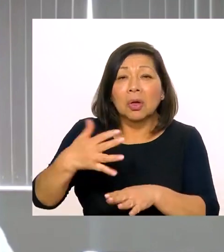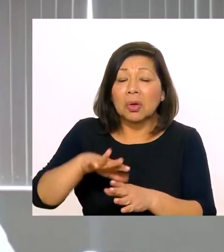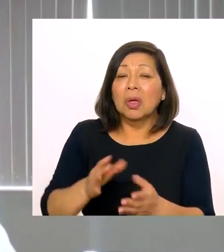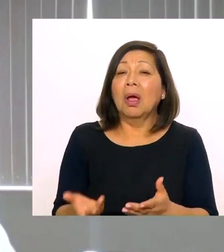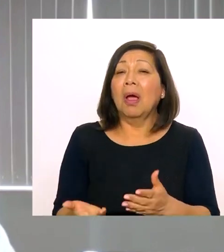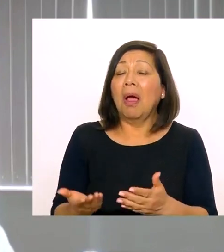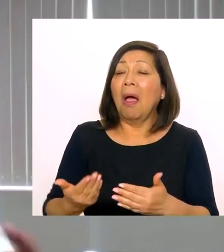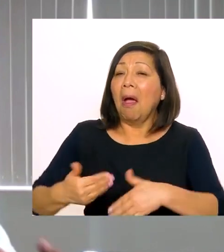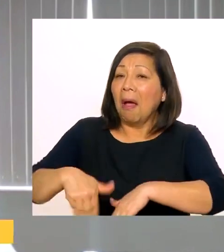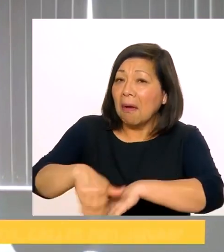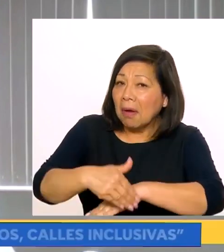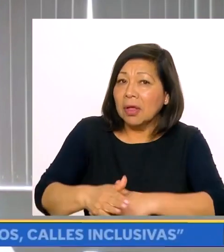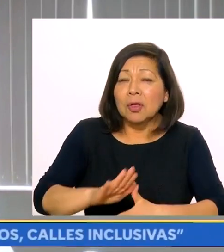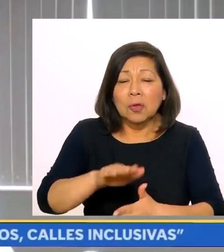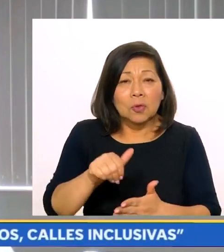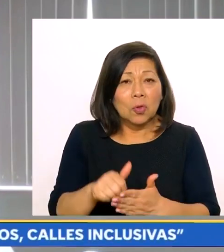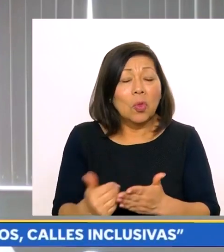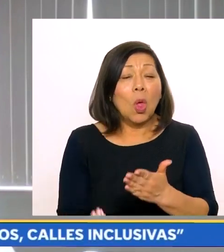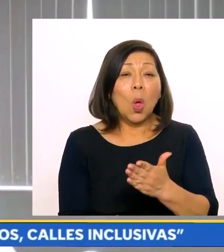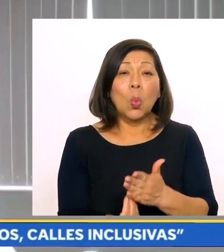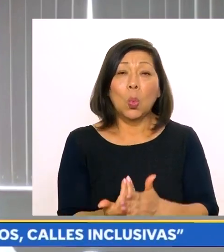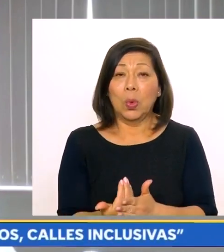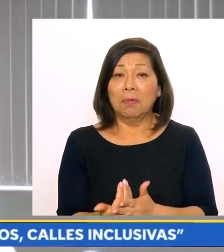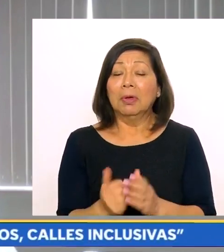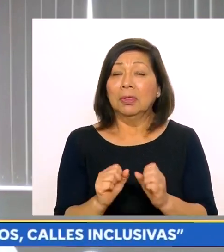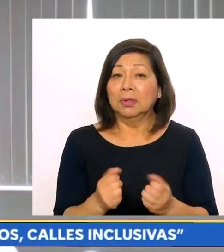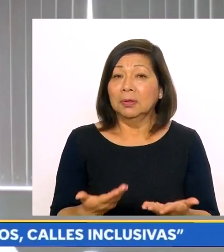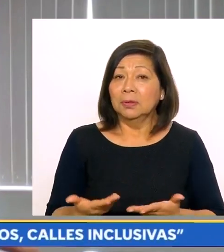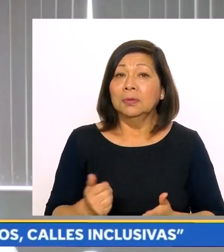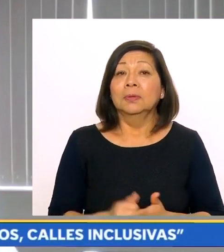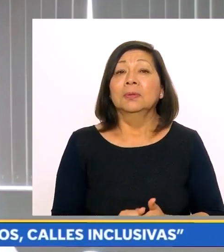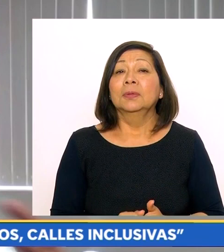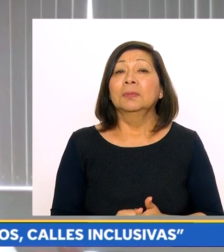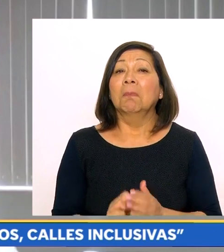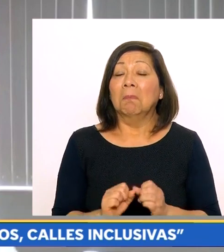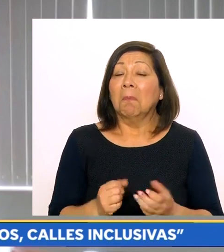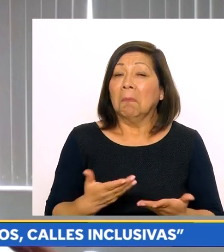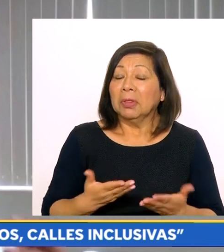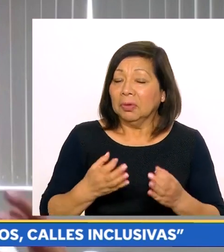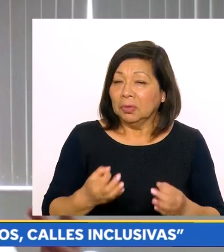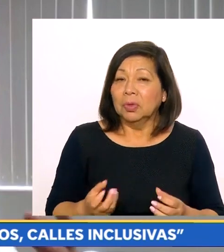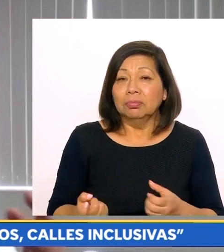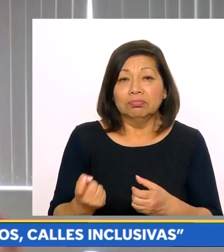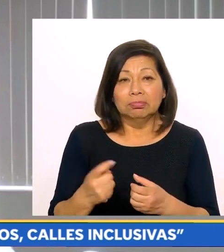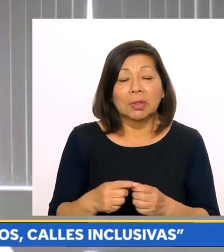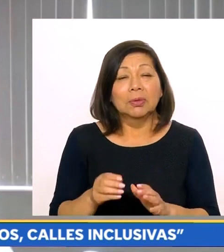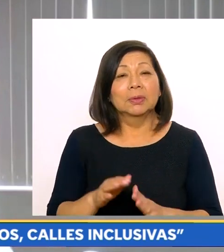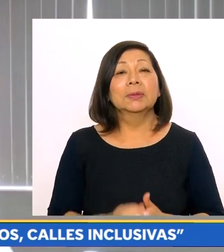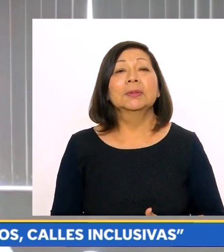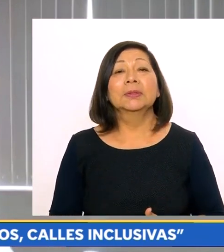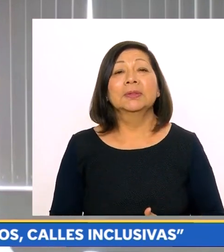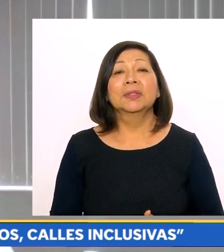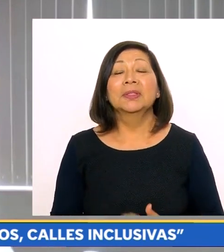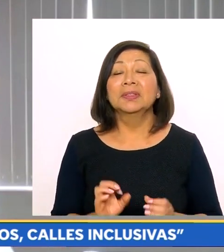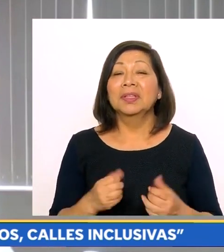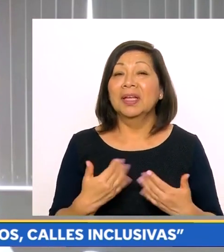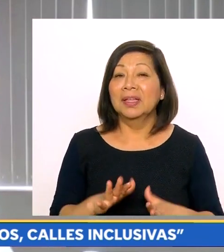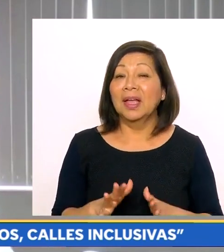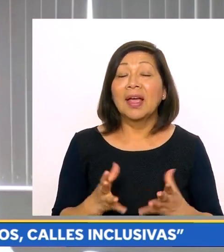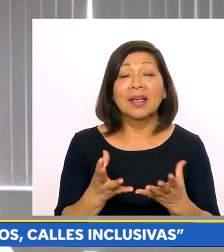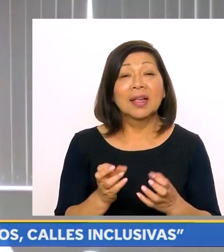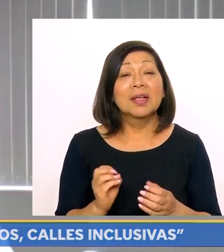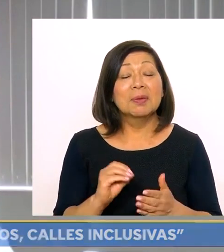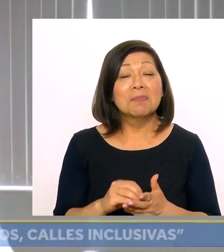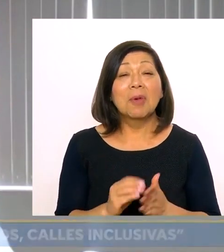incorporó, queremos parques inclusivos, queremos calles inclusivas, y toda esta modernidad de inversión que van a hacer estas instancias públicas, realmente este